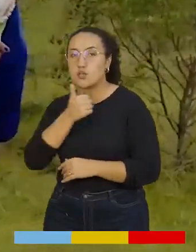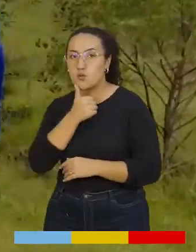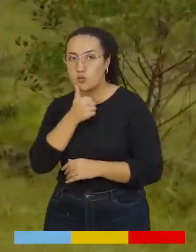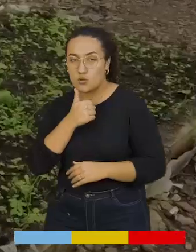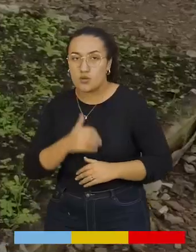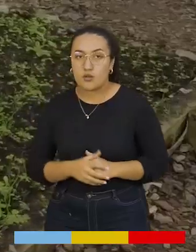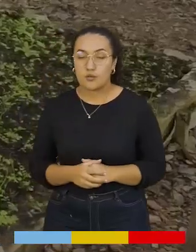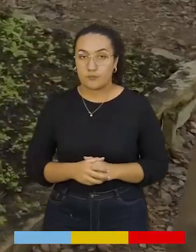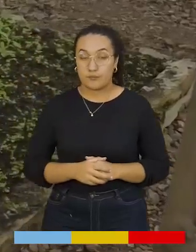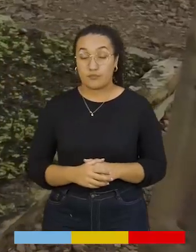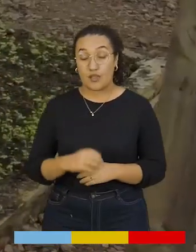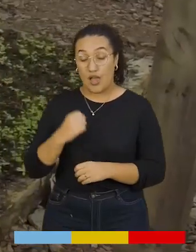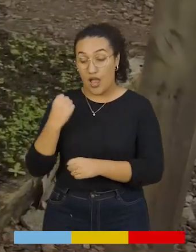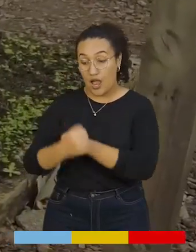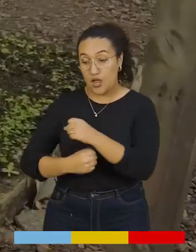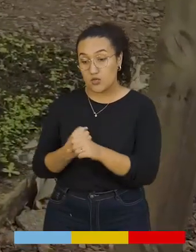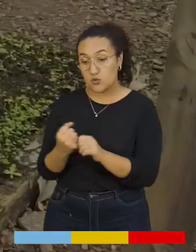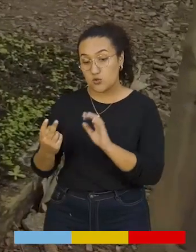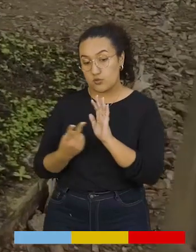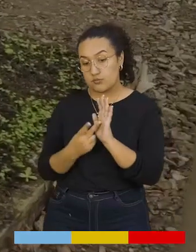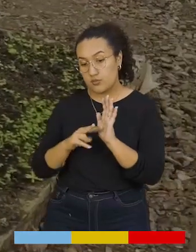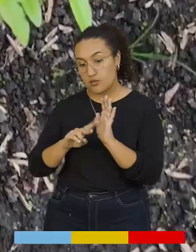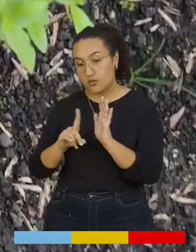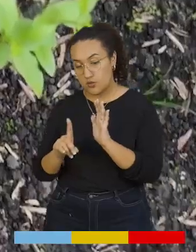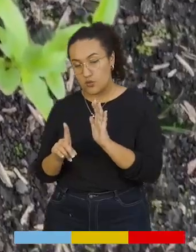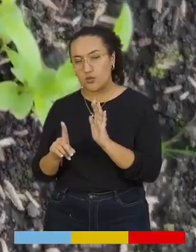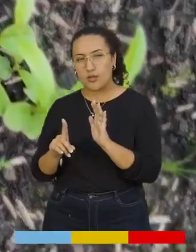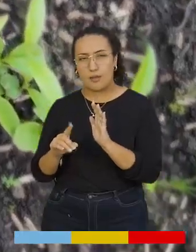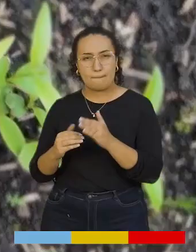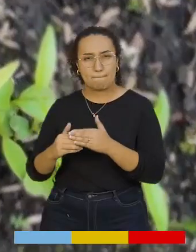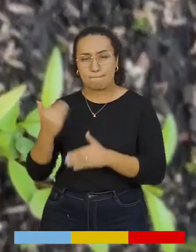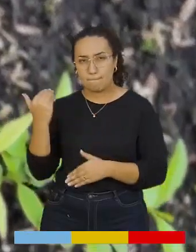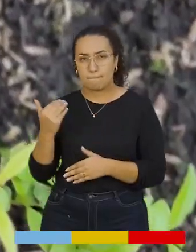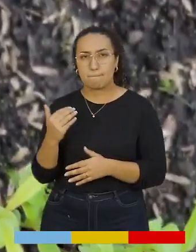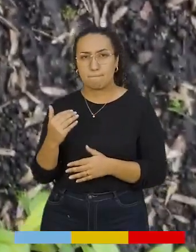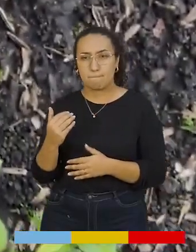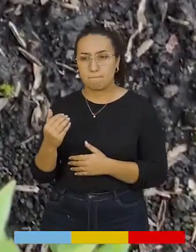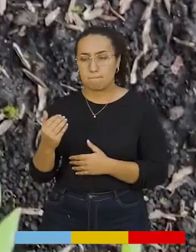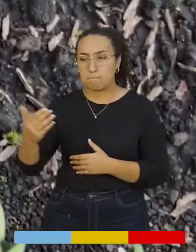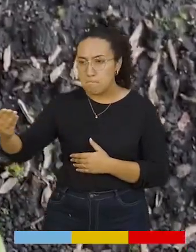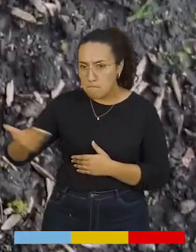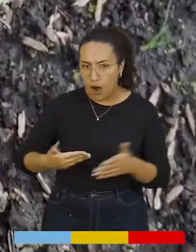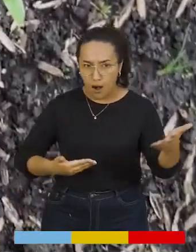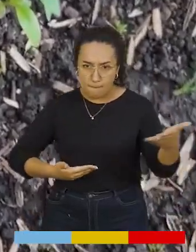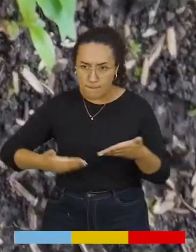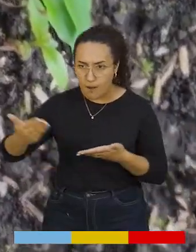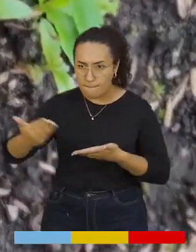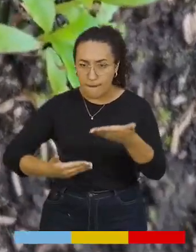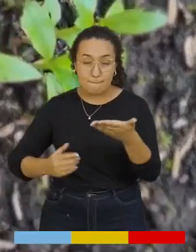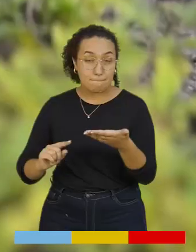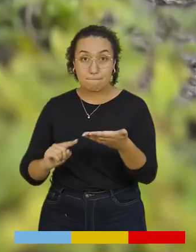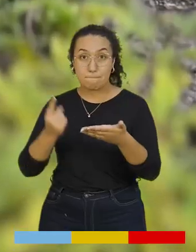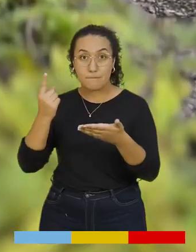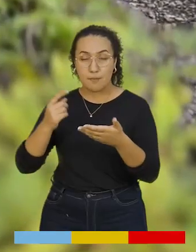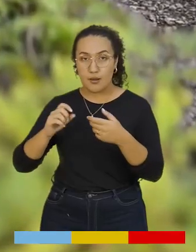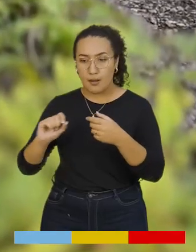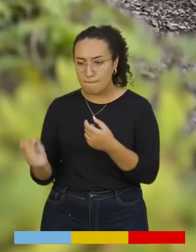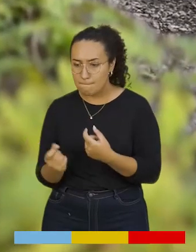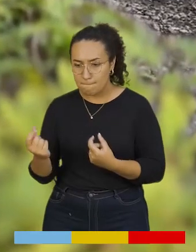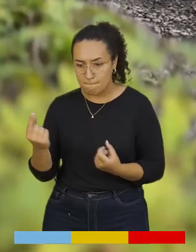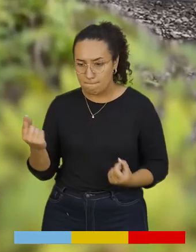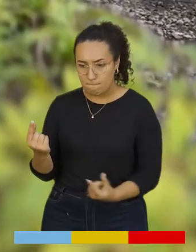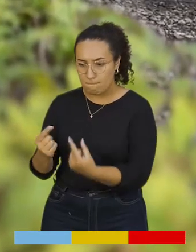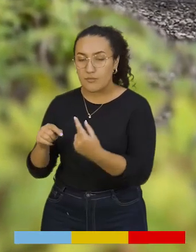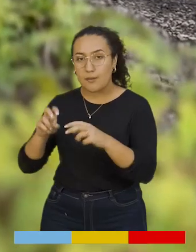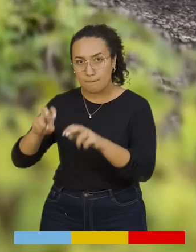acueductos. A finales del 2021 empezamos a obtener las primeras plántulas de este vivero.